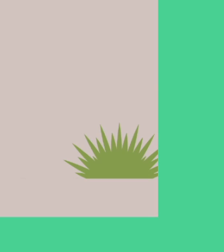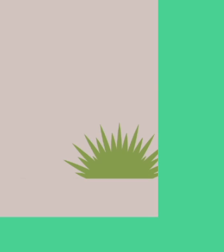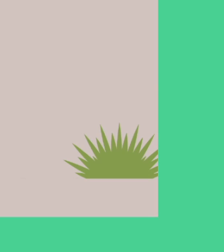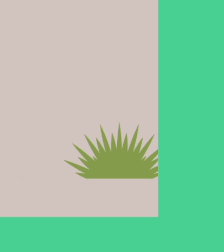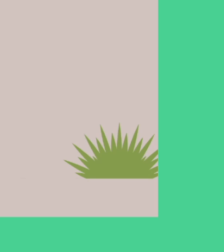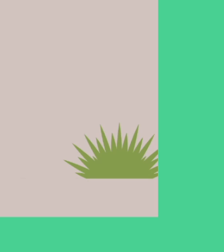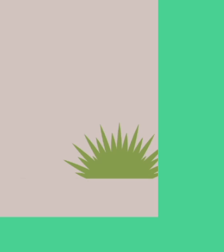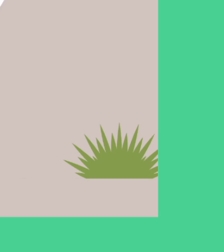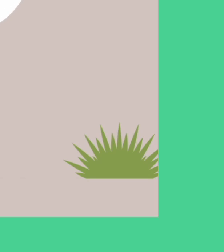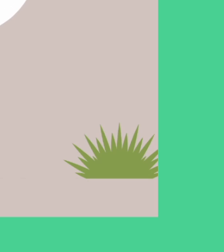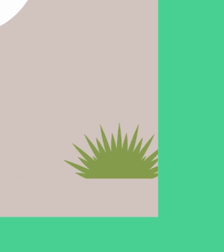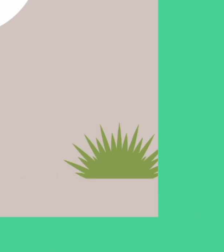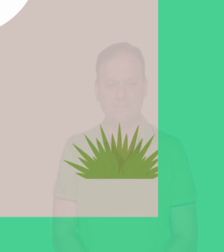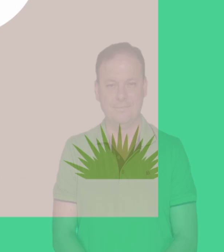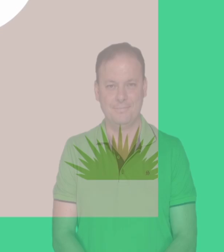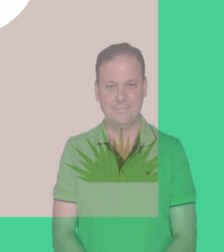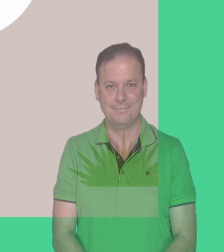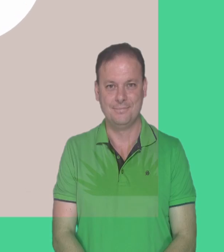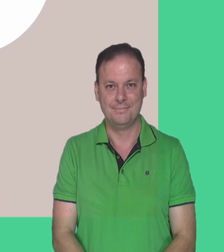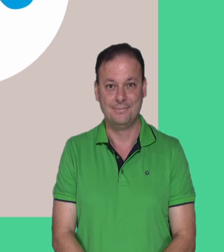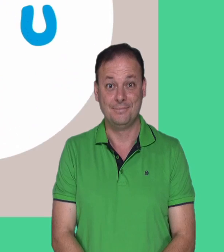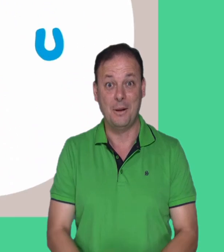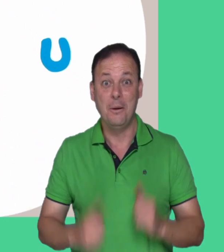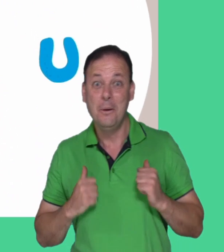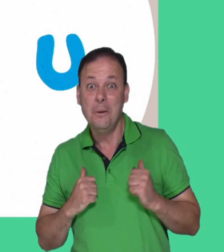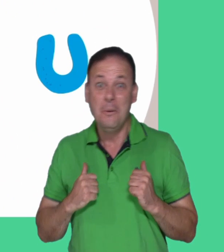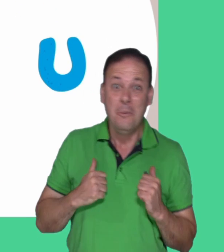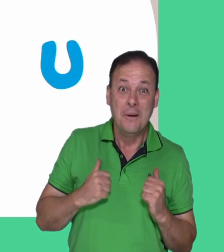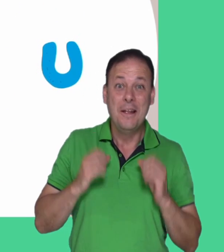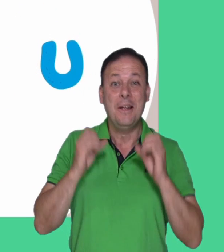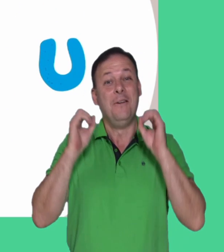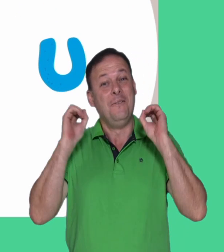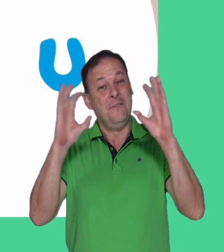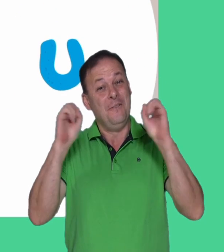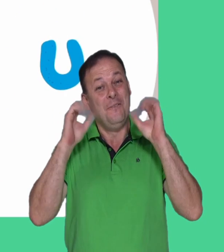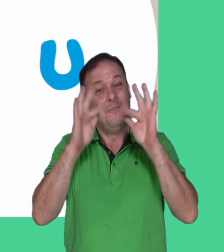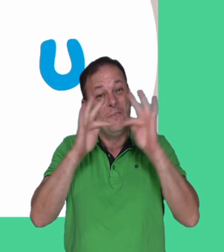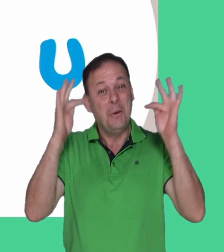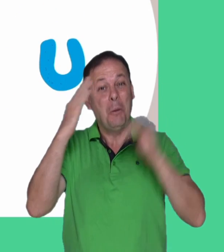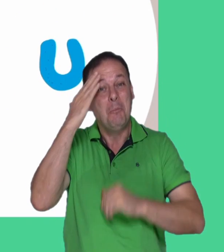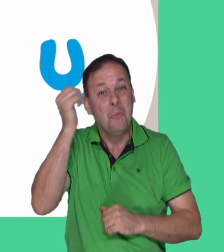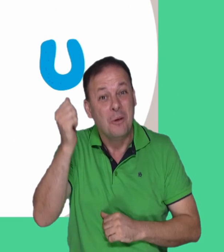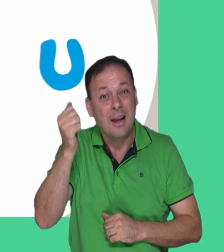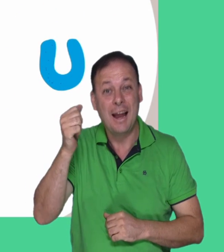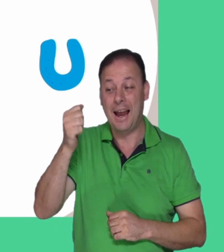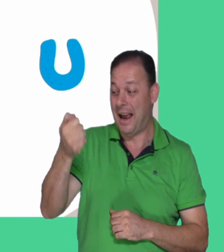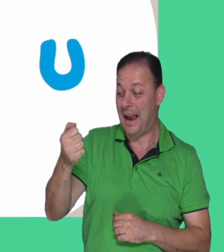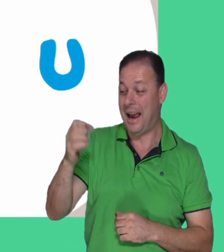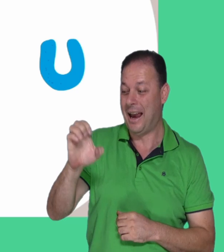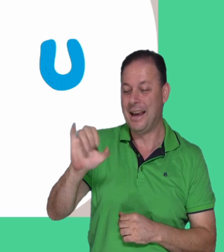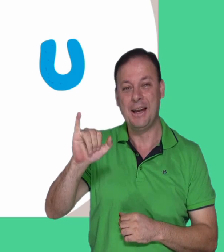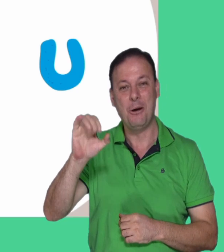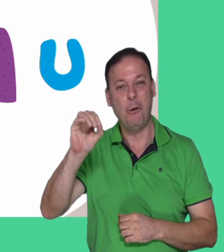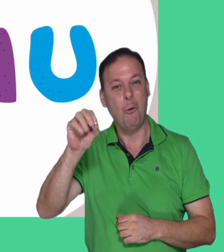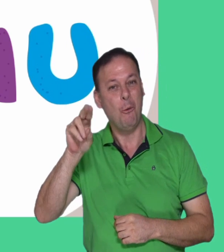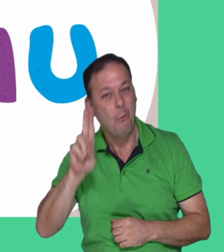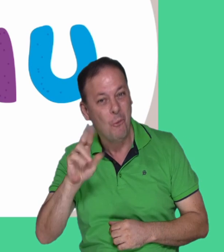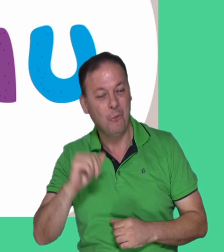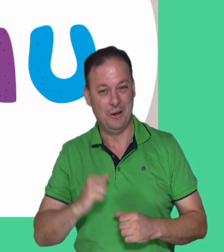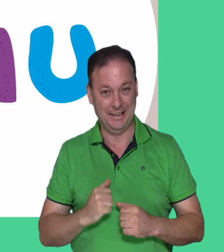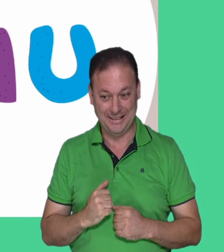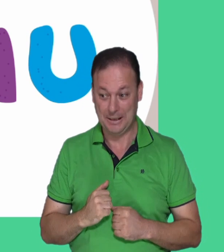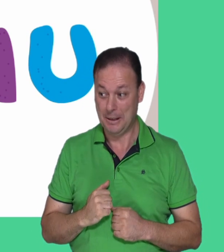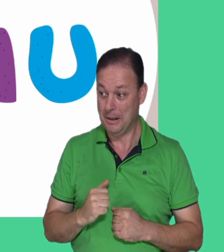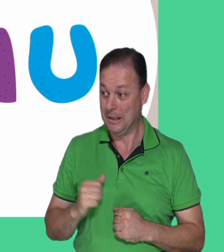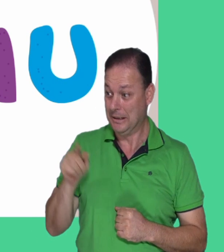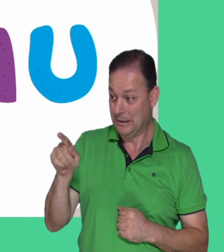Mochi está feliz porque está conociendo muchas letras. A Mochi le encanta ver cómo las vocales se